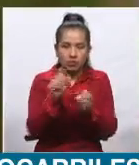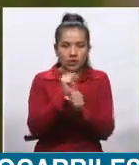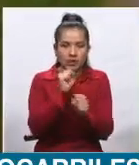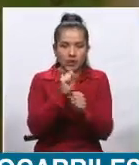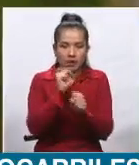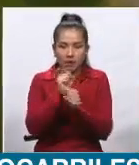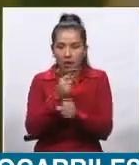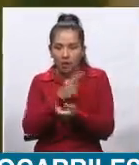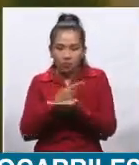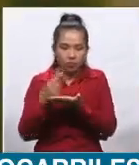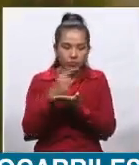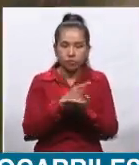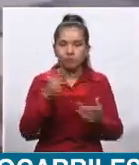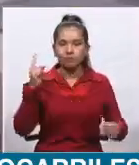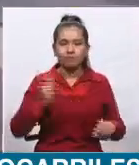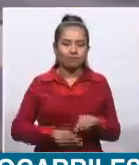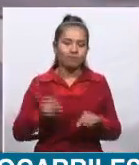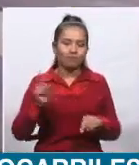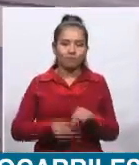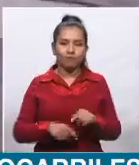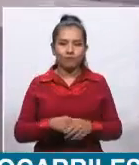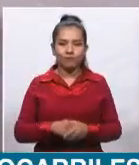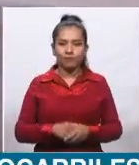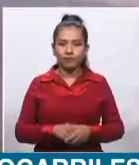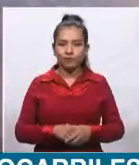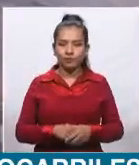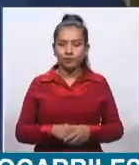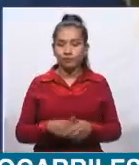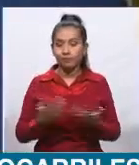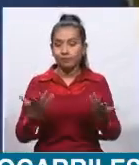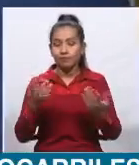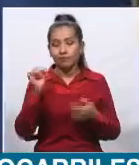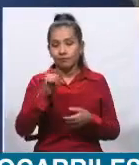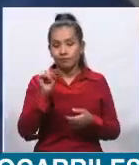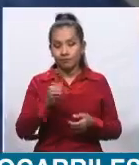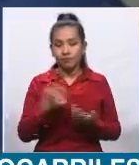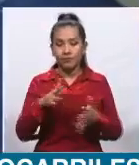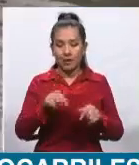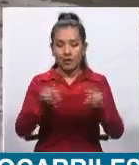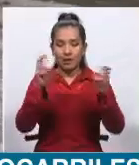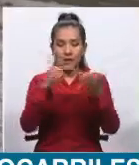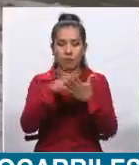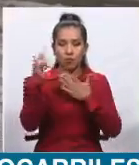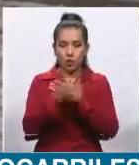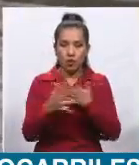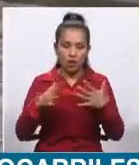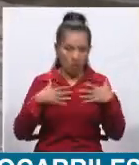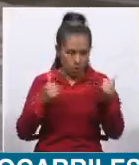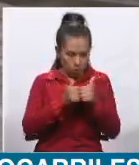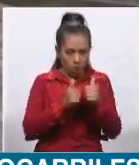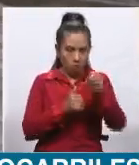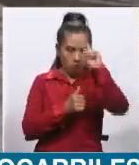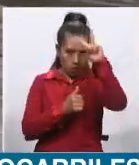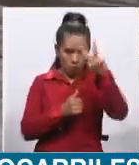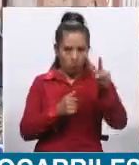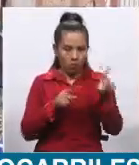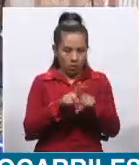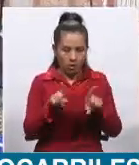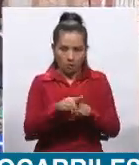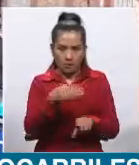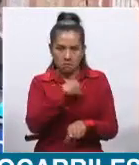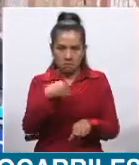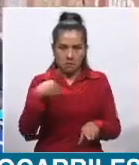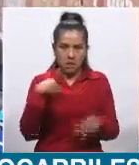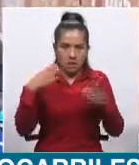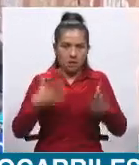llevando a cabo dentro del grupo operativo riooceánico. Sin lugar a dudas, este proyecto nace con Perú. Perú también es miembro fundador